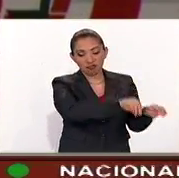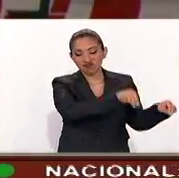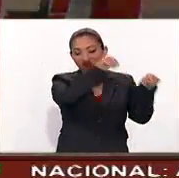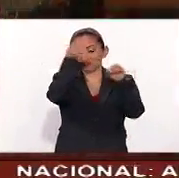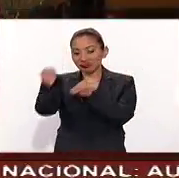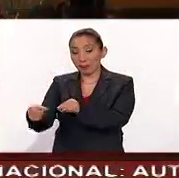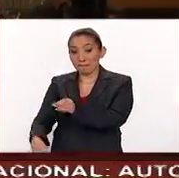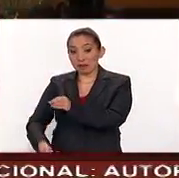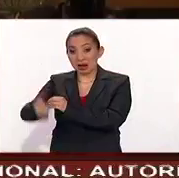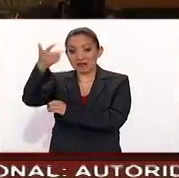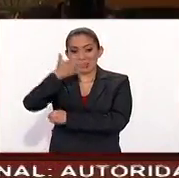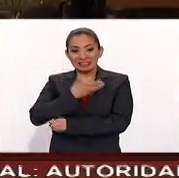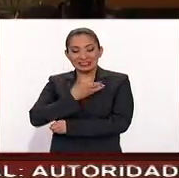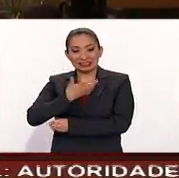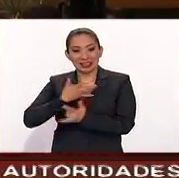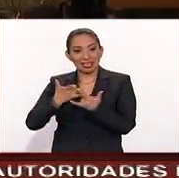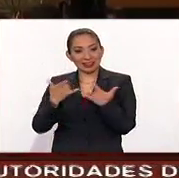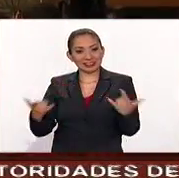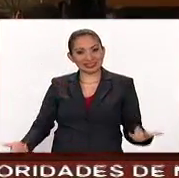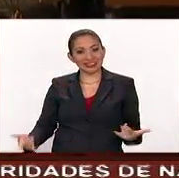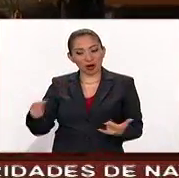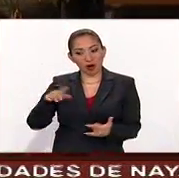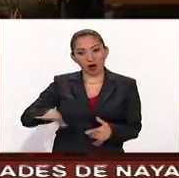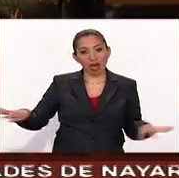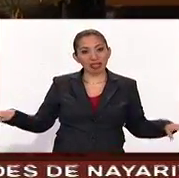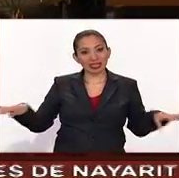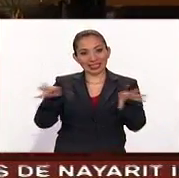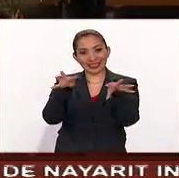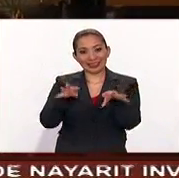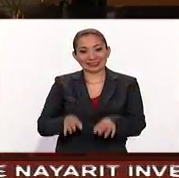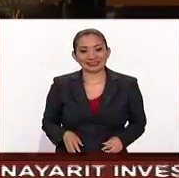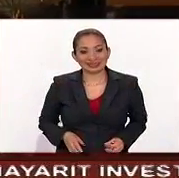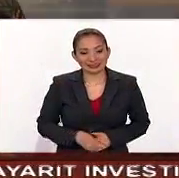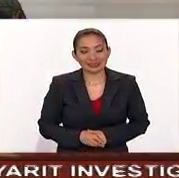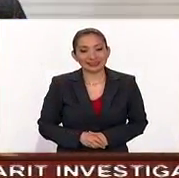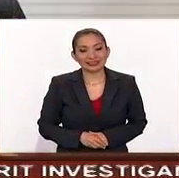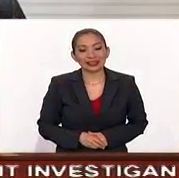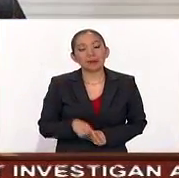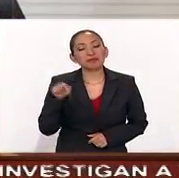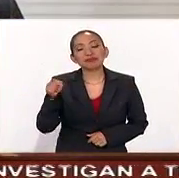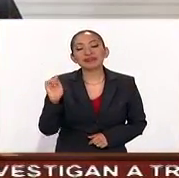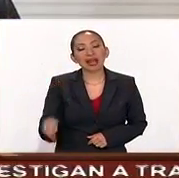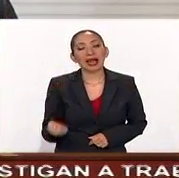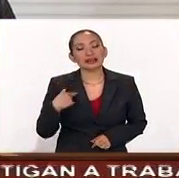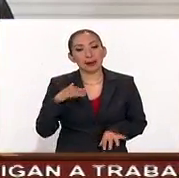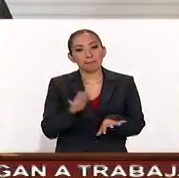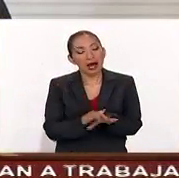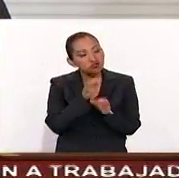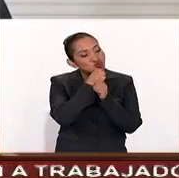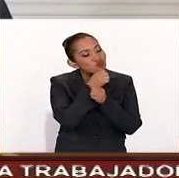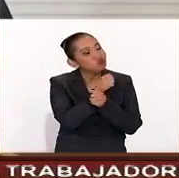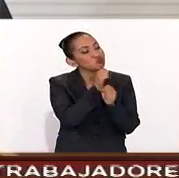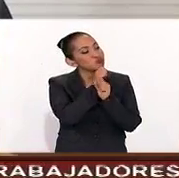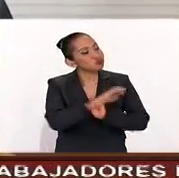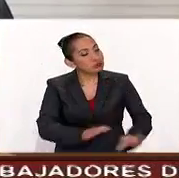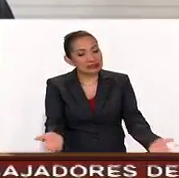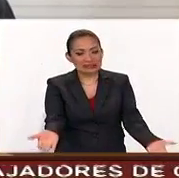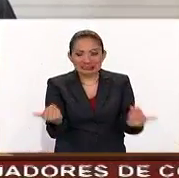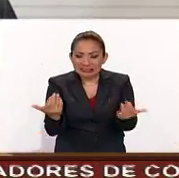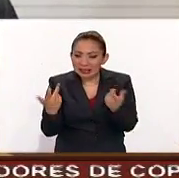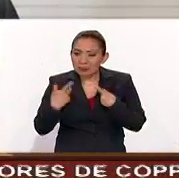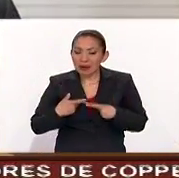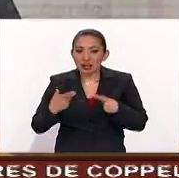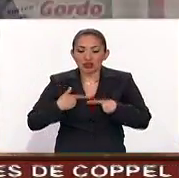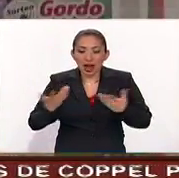celebrará por primera vez en su historia en el Zócalo de la Ciudad de México. De lo que se trata es darle más publicidad, acercarlo a la